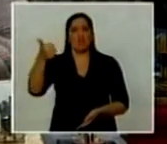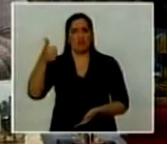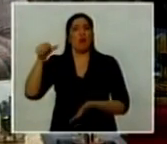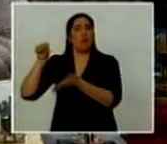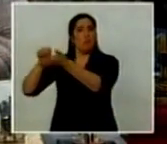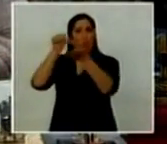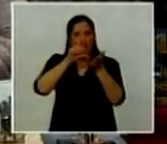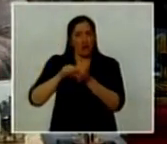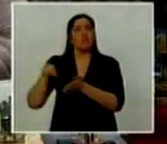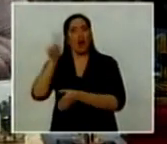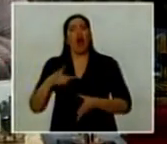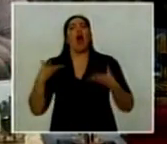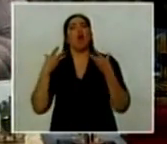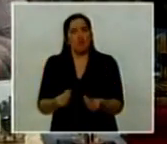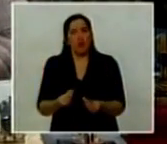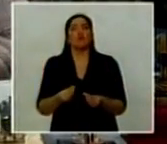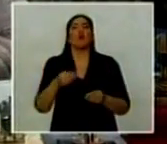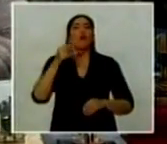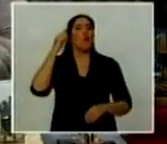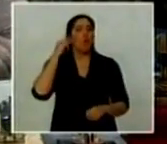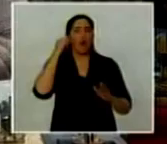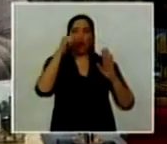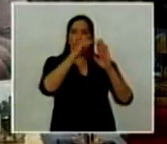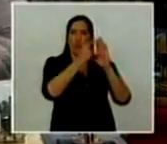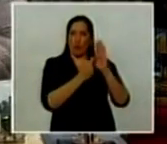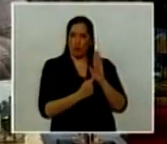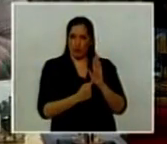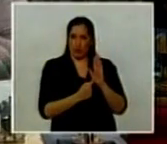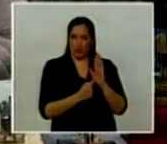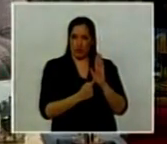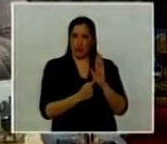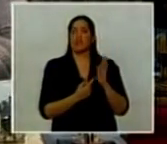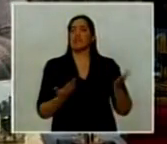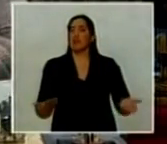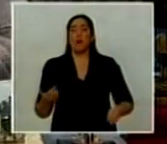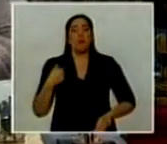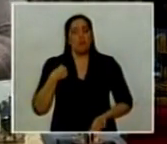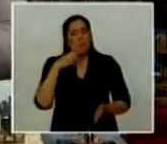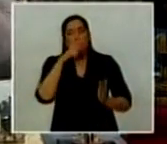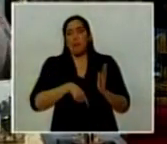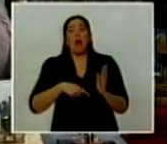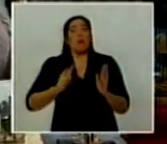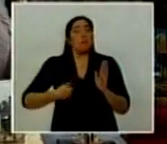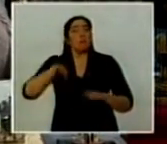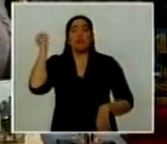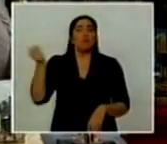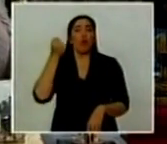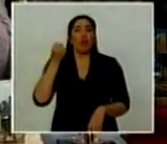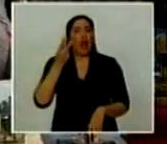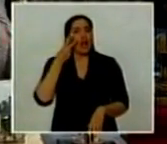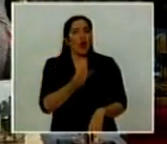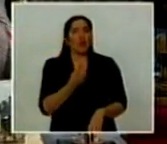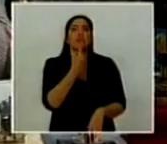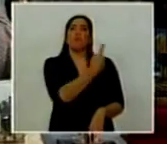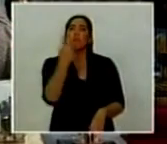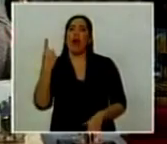apoyaran estos nueve principios básicos. Creo que entre los más importantes, el reconocimiento de la soberanía de